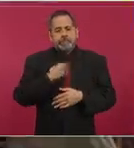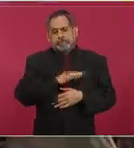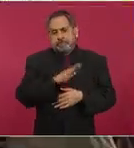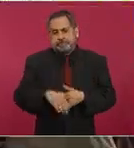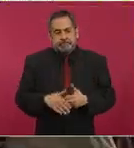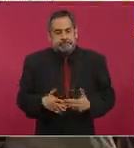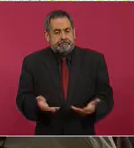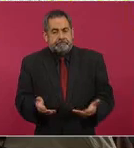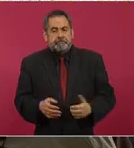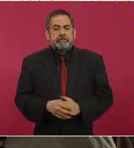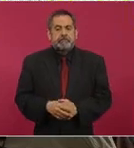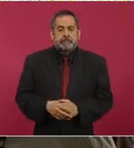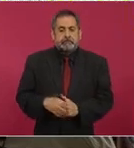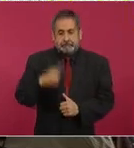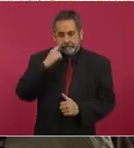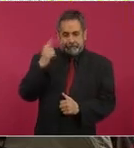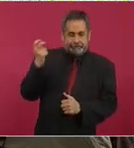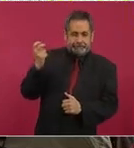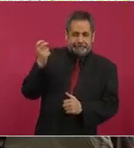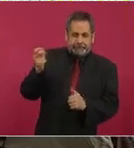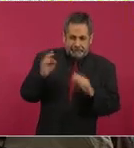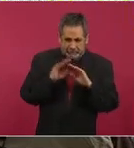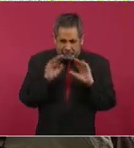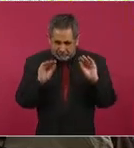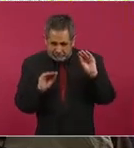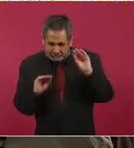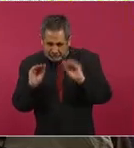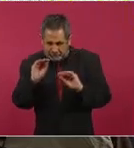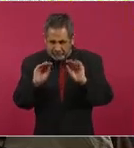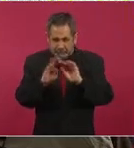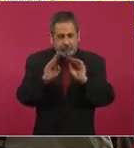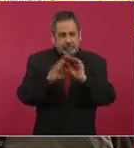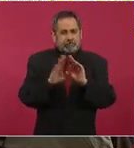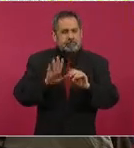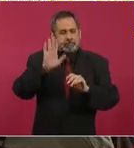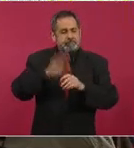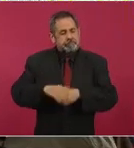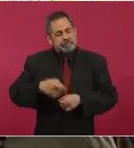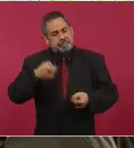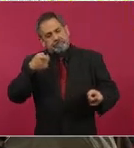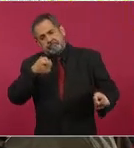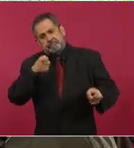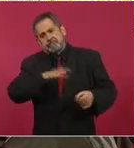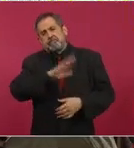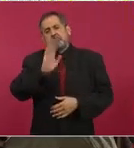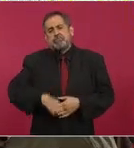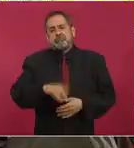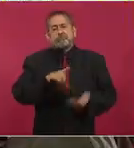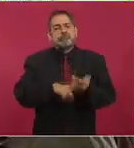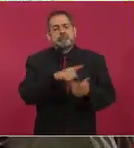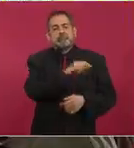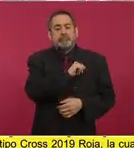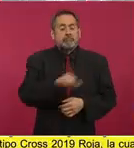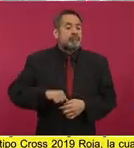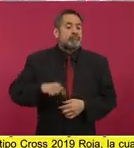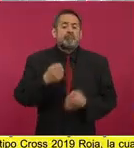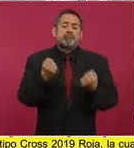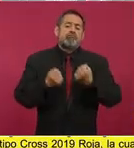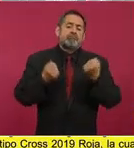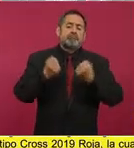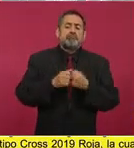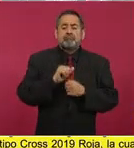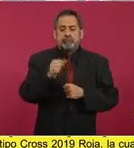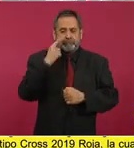Aquí fue la recreación del evento donde fue privado de la vida el alcalde, él circulaba rumbo a su